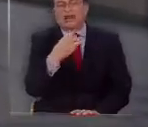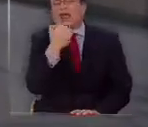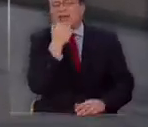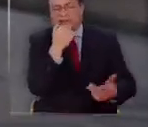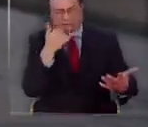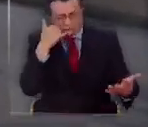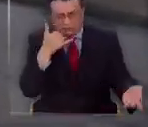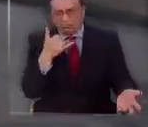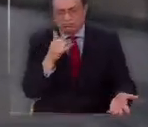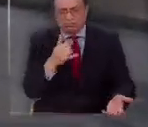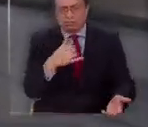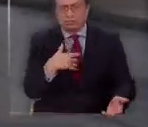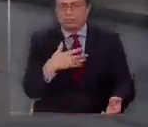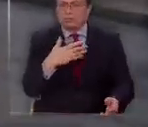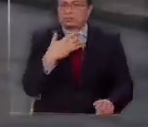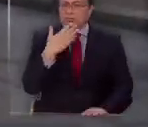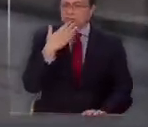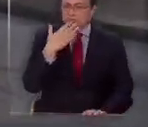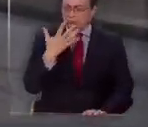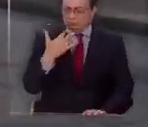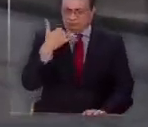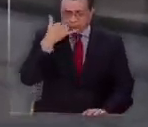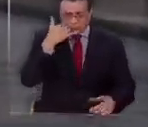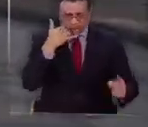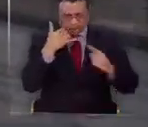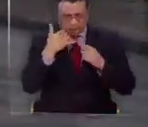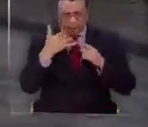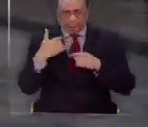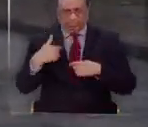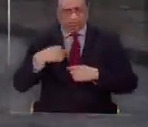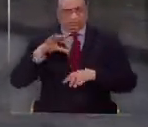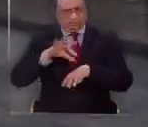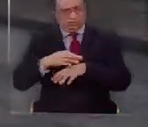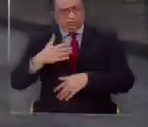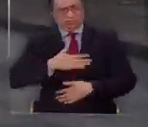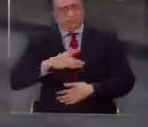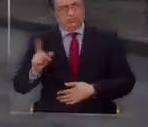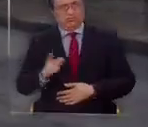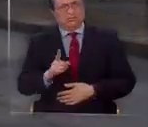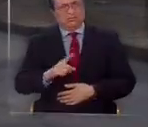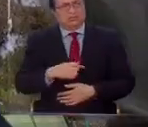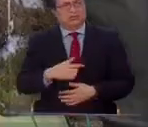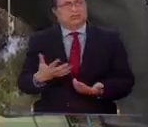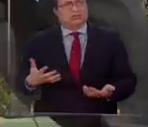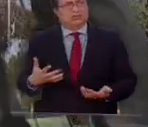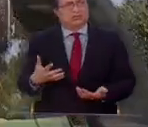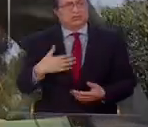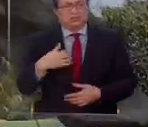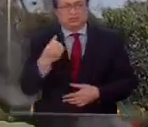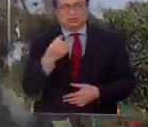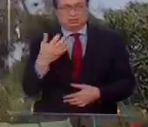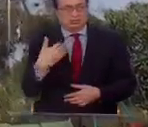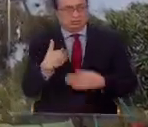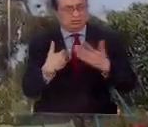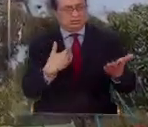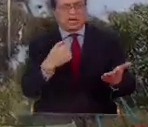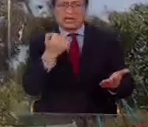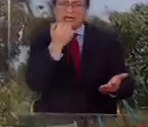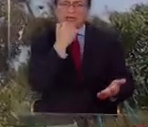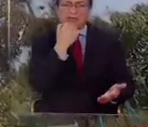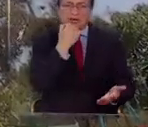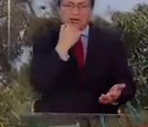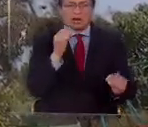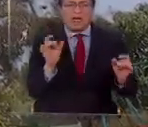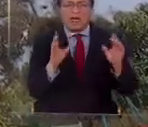equivocado. Y ahí como que ya me empezó a pensar que a lo mejor habían dado ese número de un doctor equivocado y